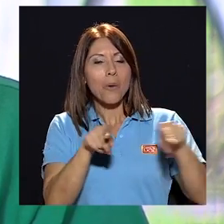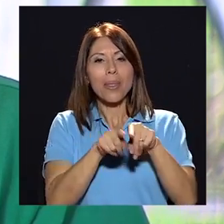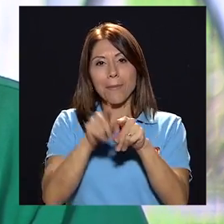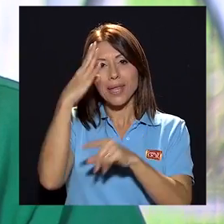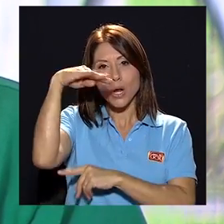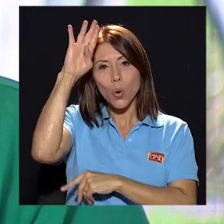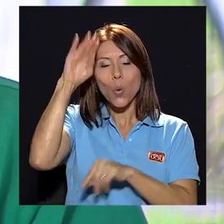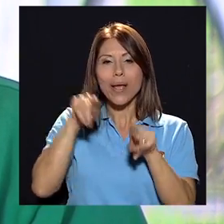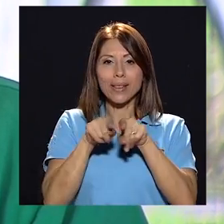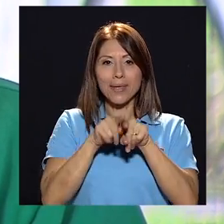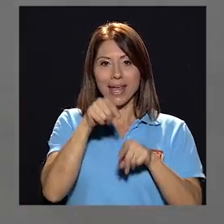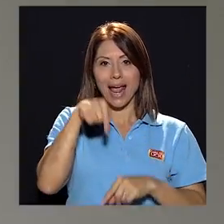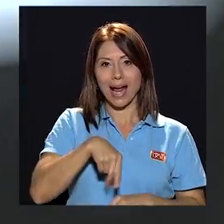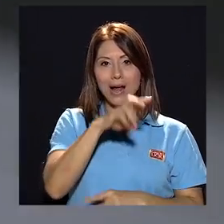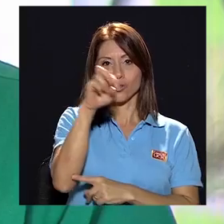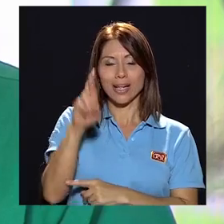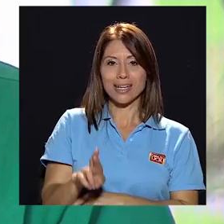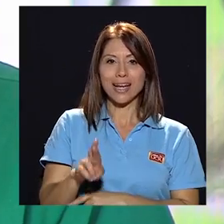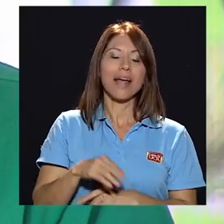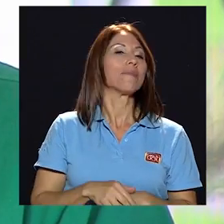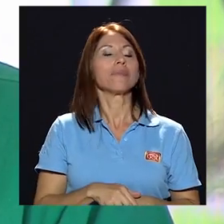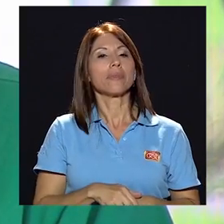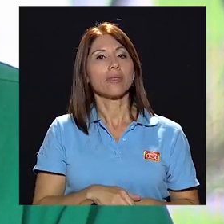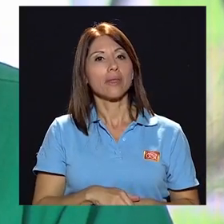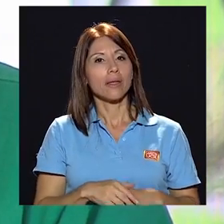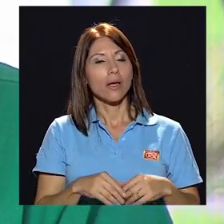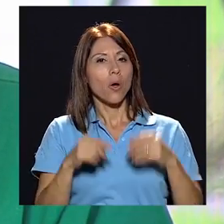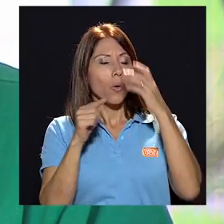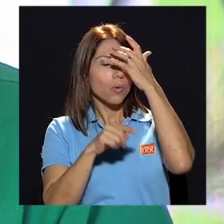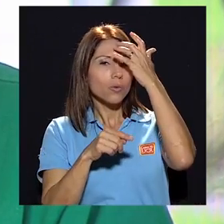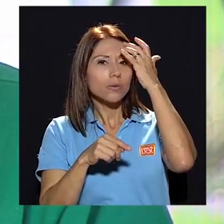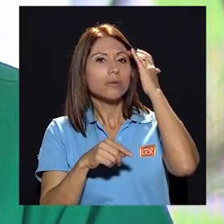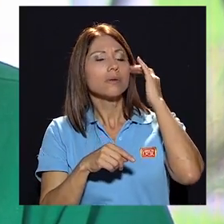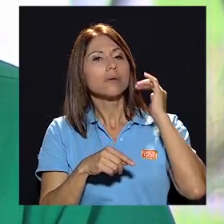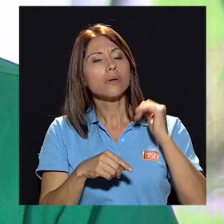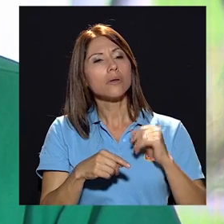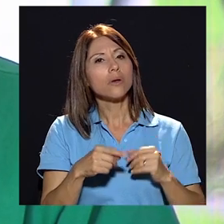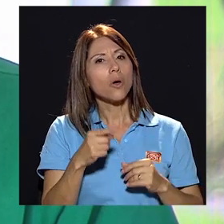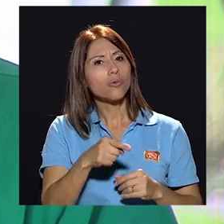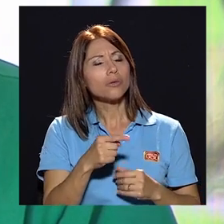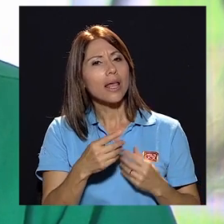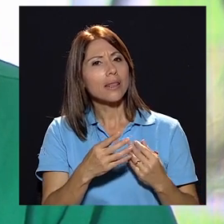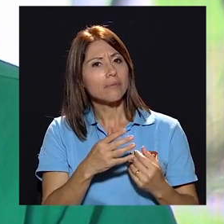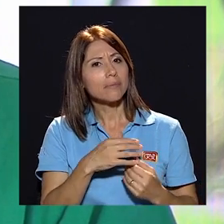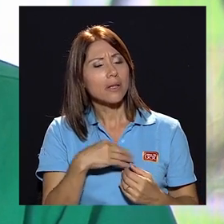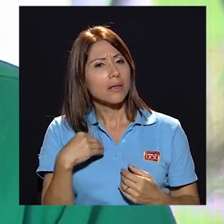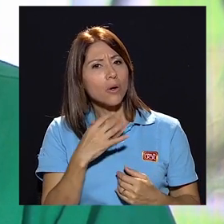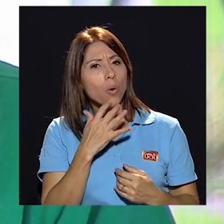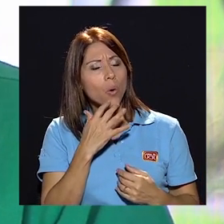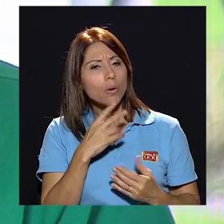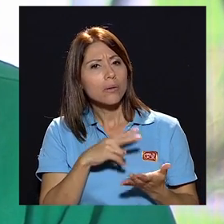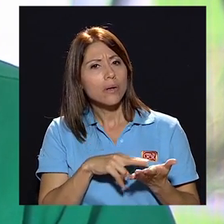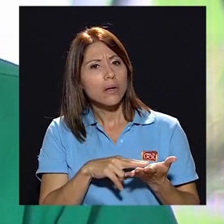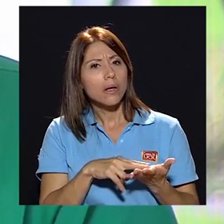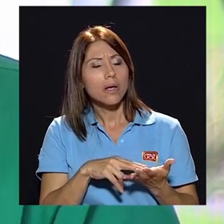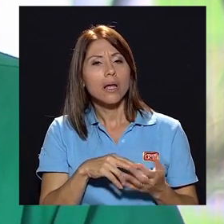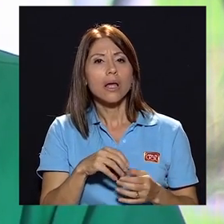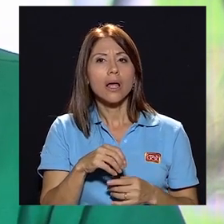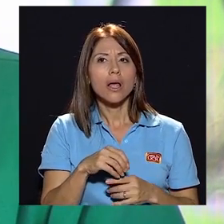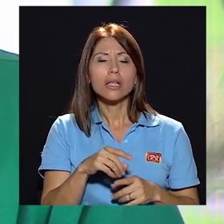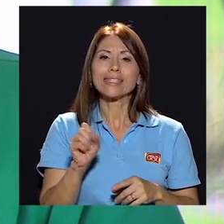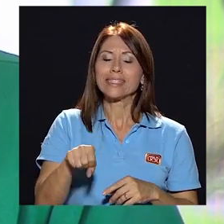que en Cuba hay y acá en Costa Rica. Primero, ¿a usted le tocó el color verde? Sí, es un color, digamos, fui el